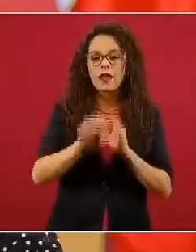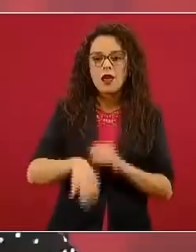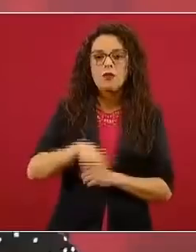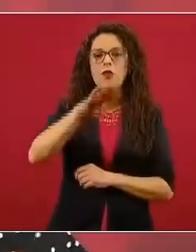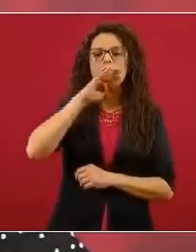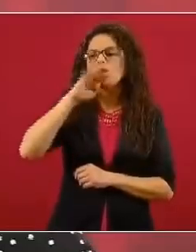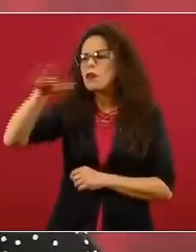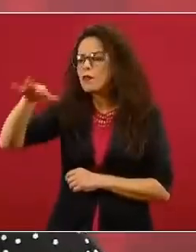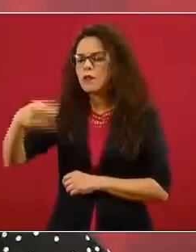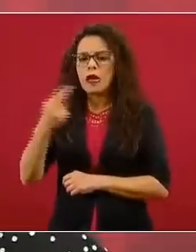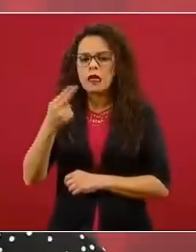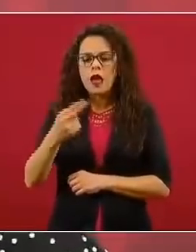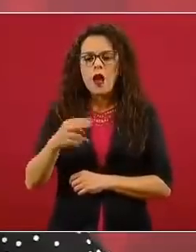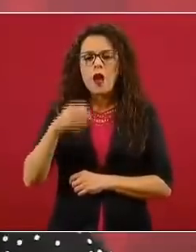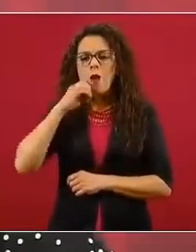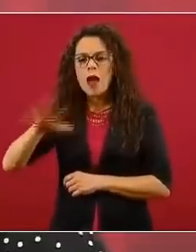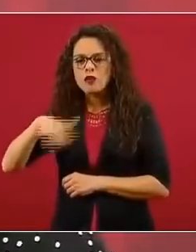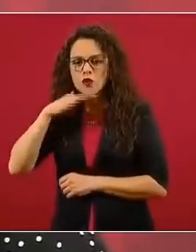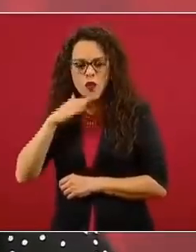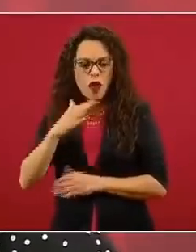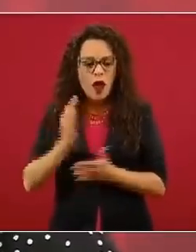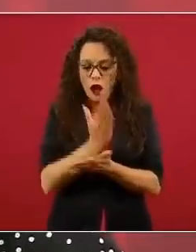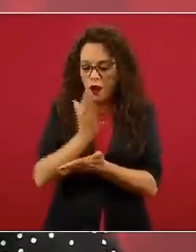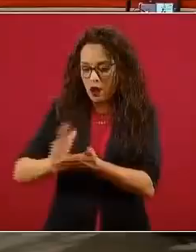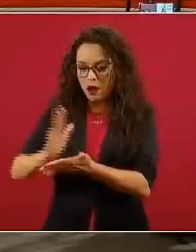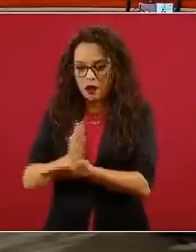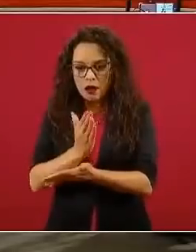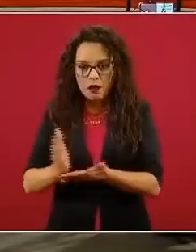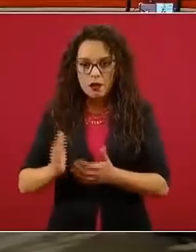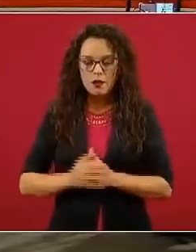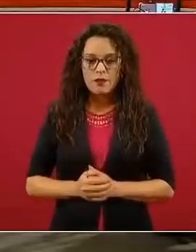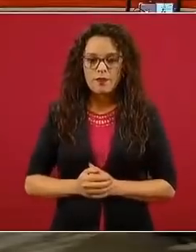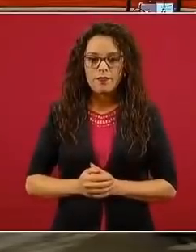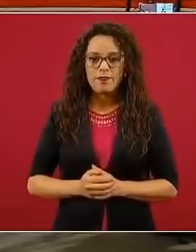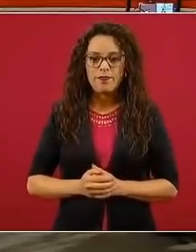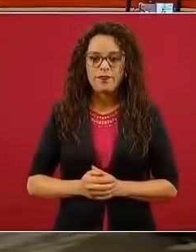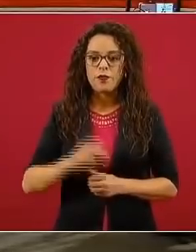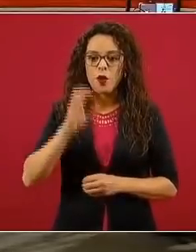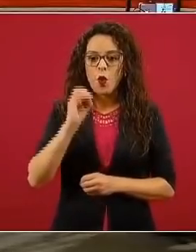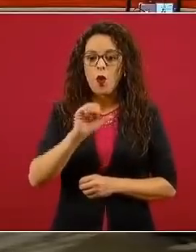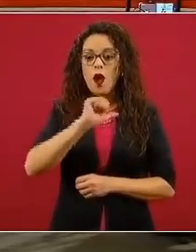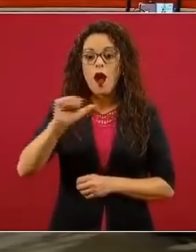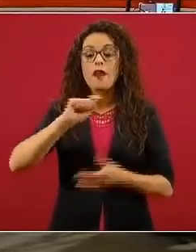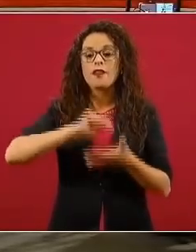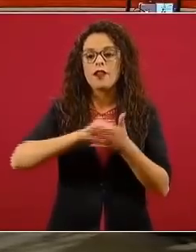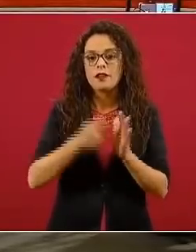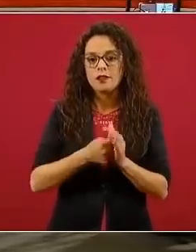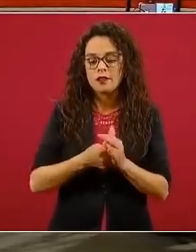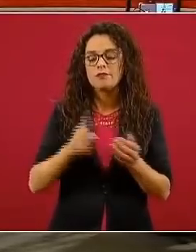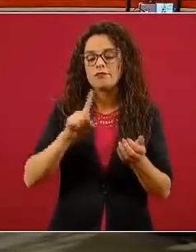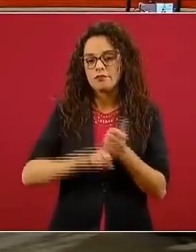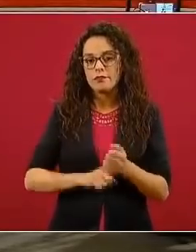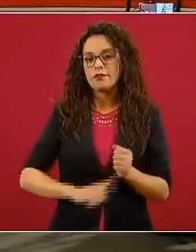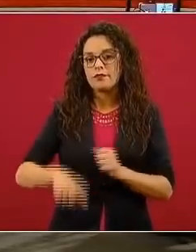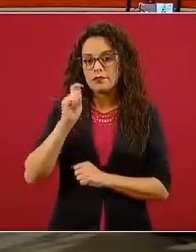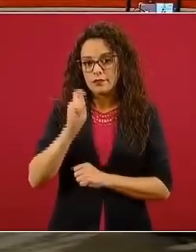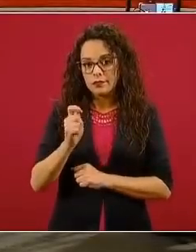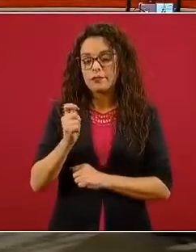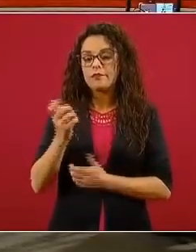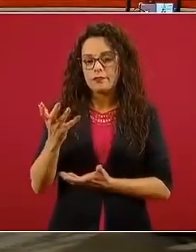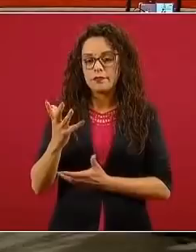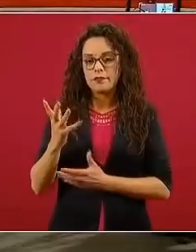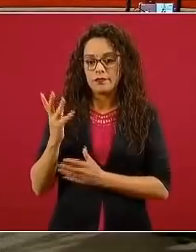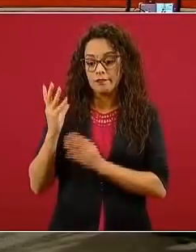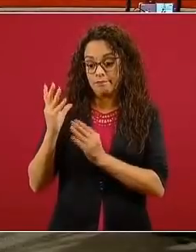separar la basura. O son ellos los que están, o en términos también de tecnologías, educando a las generaciones más